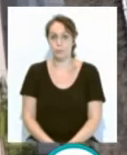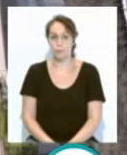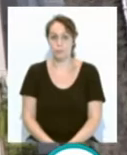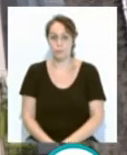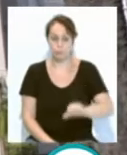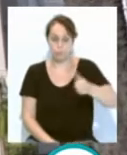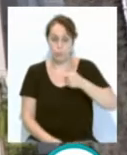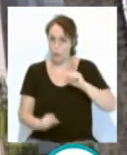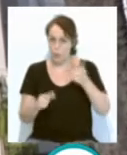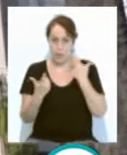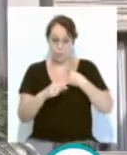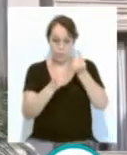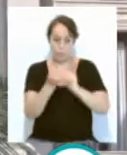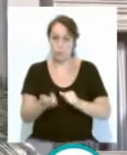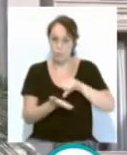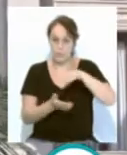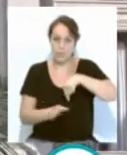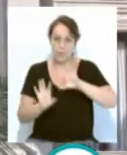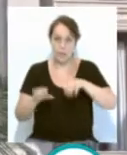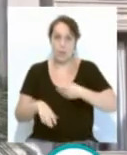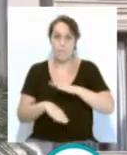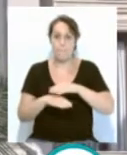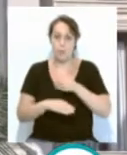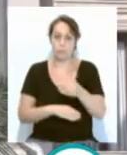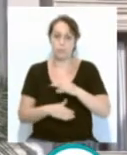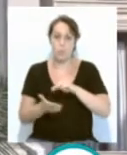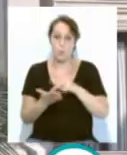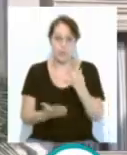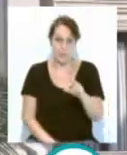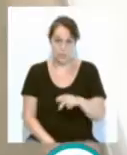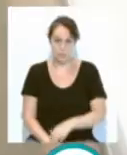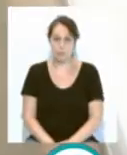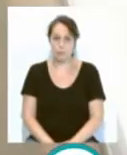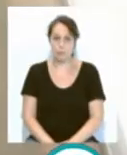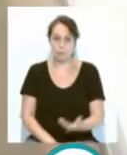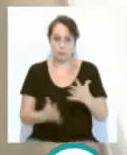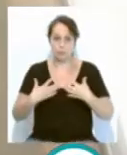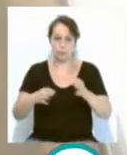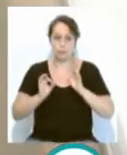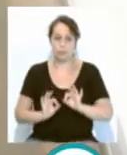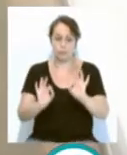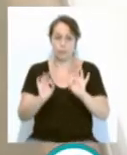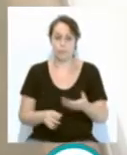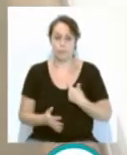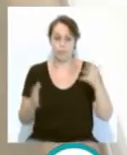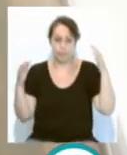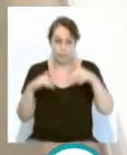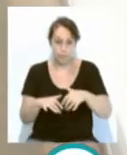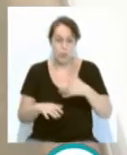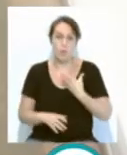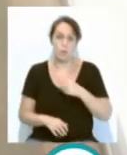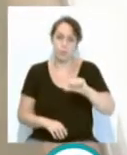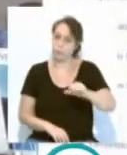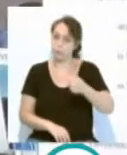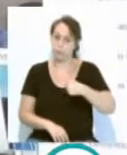Aprobado definitivamente el presupuesto municipal de Cádiz para el presente ejercicio 2020. El pleno extraordinario convocado a tal efecto ha dado el